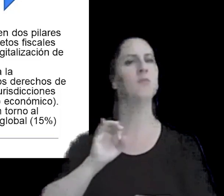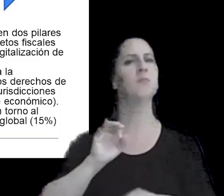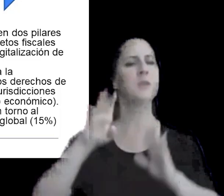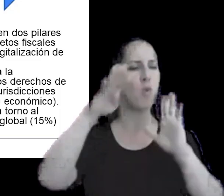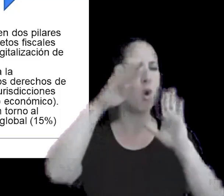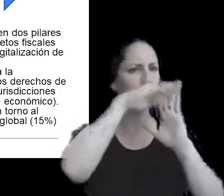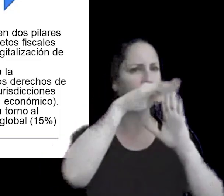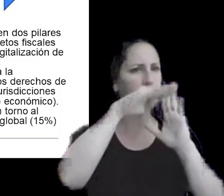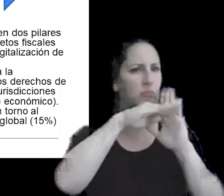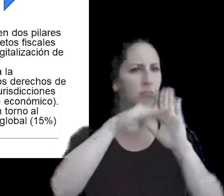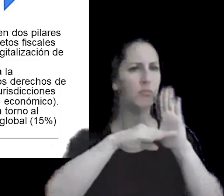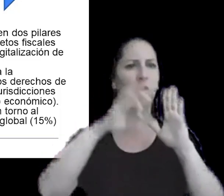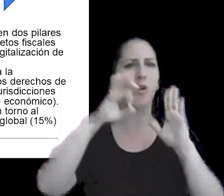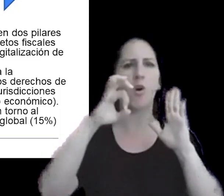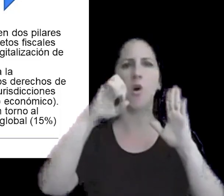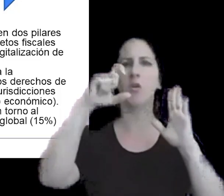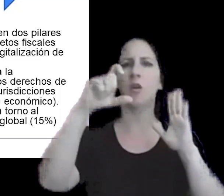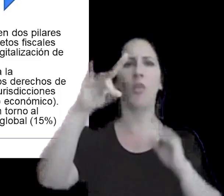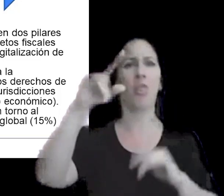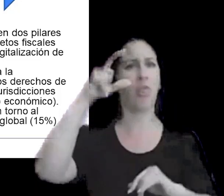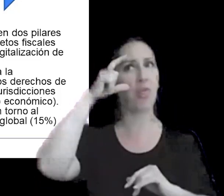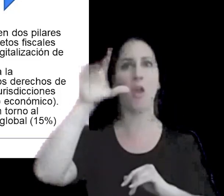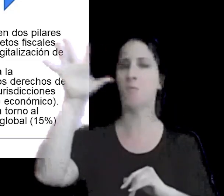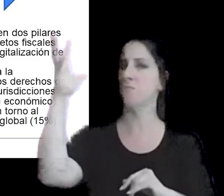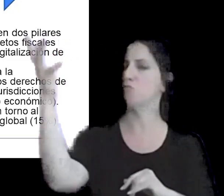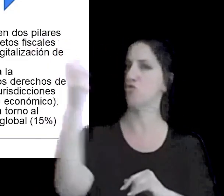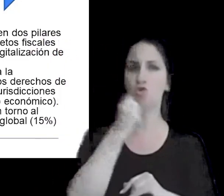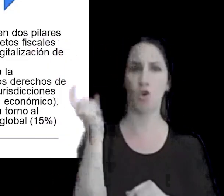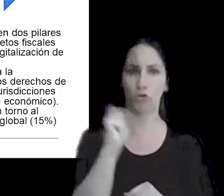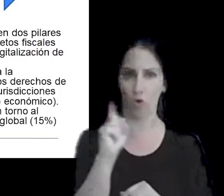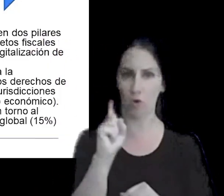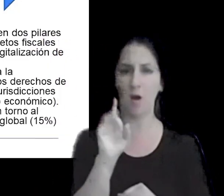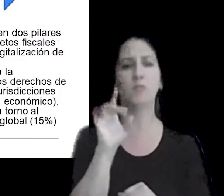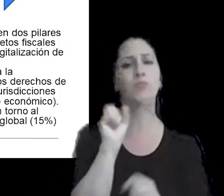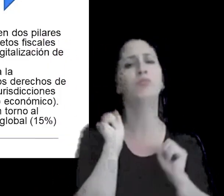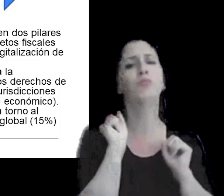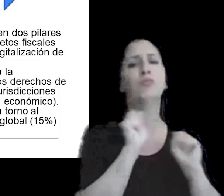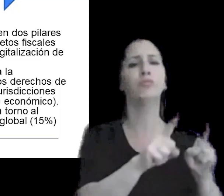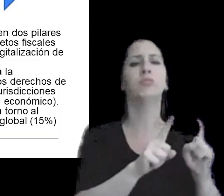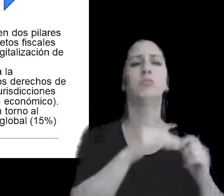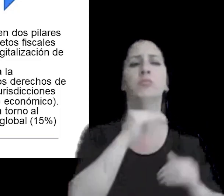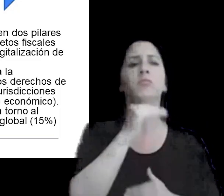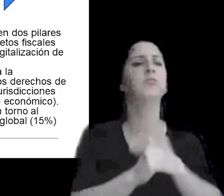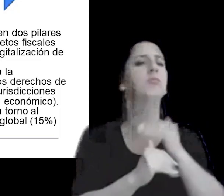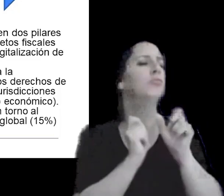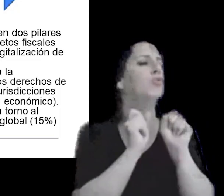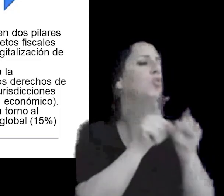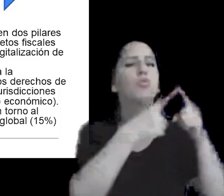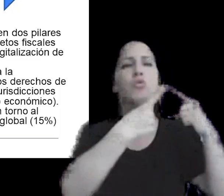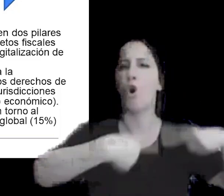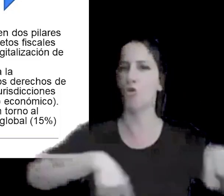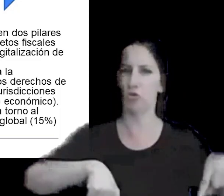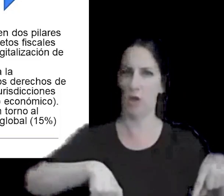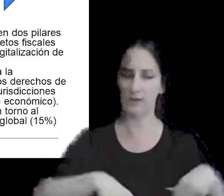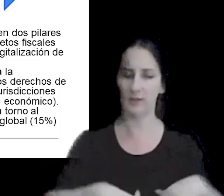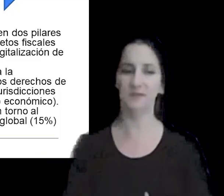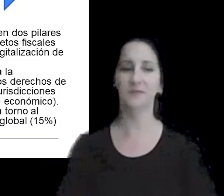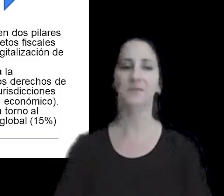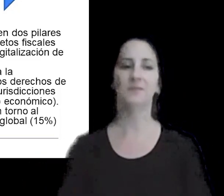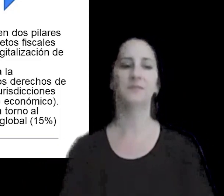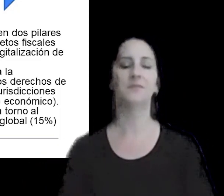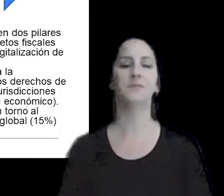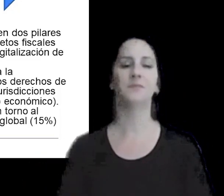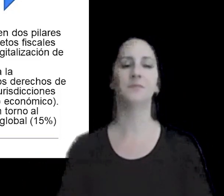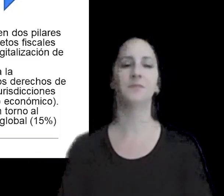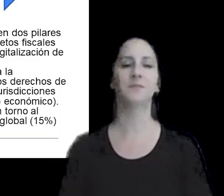lineamientos de la OCDE sino que se basaba en lineamientos propios y a partir